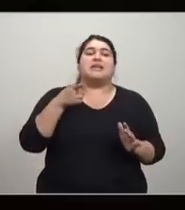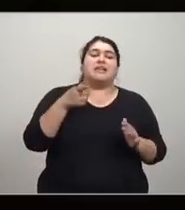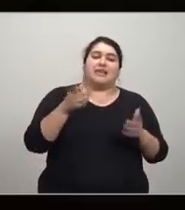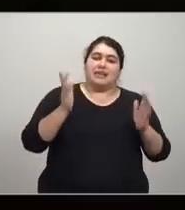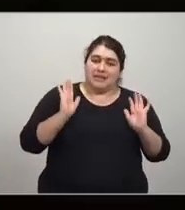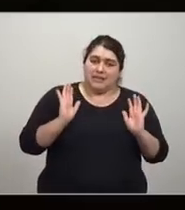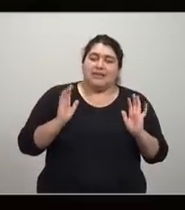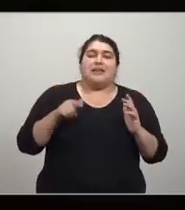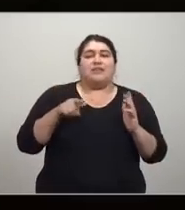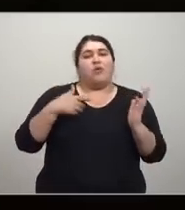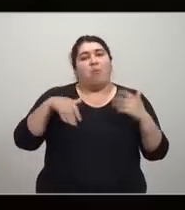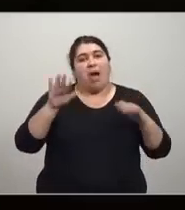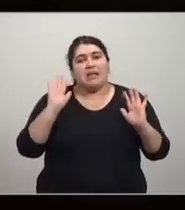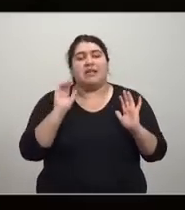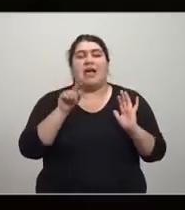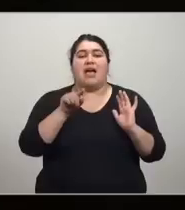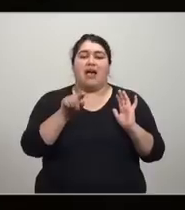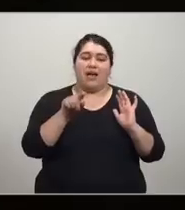pasan